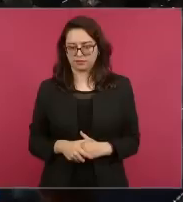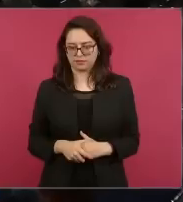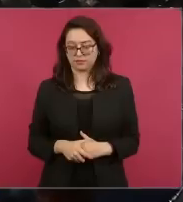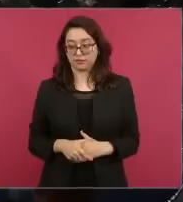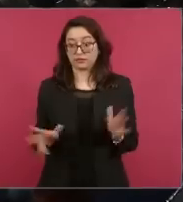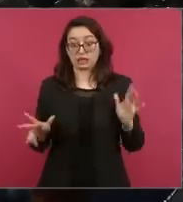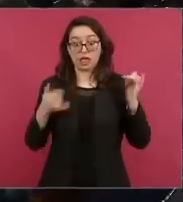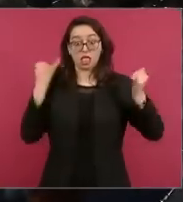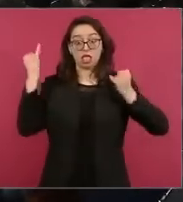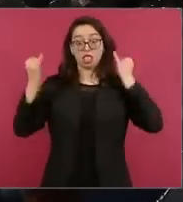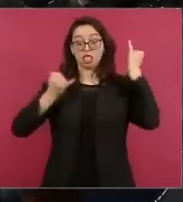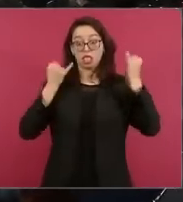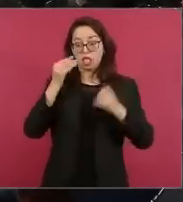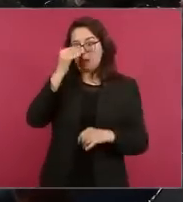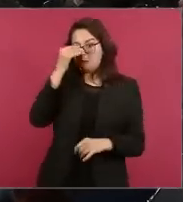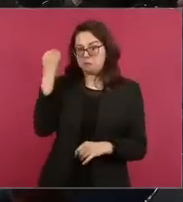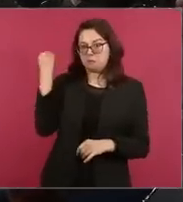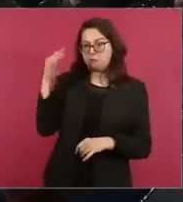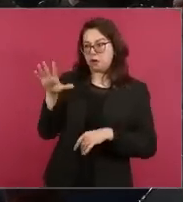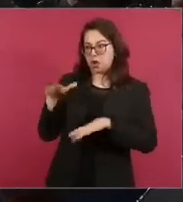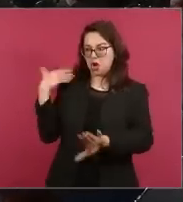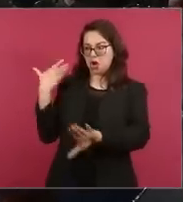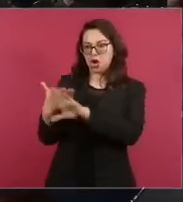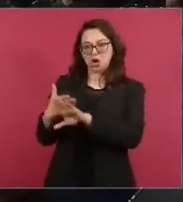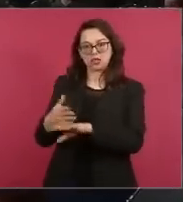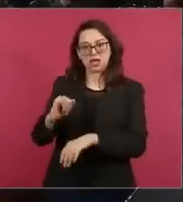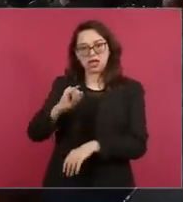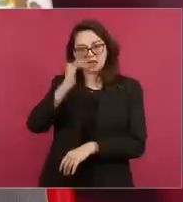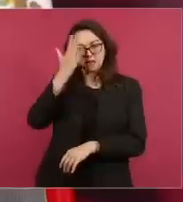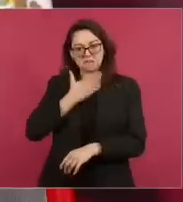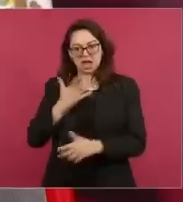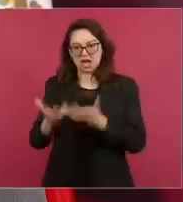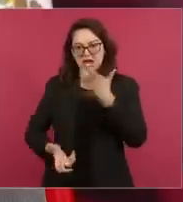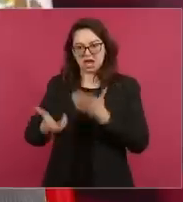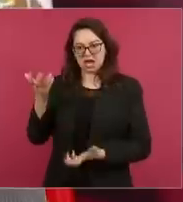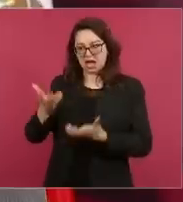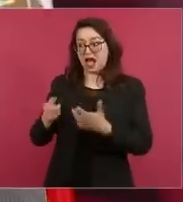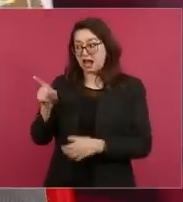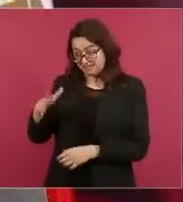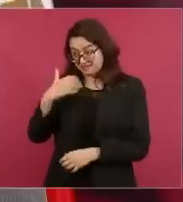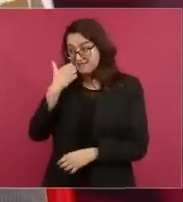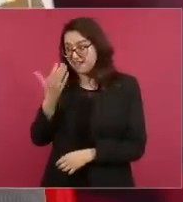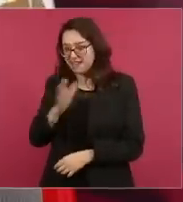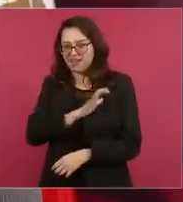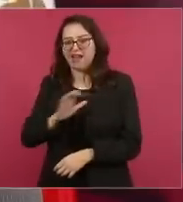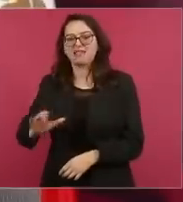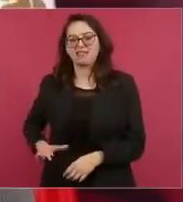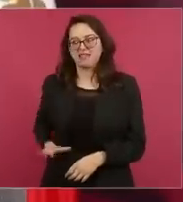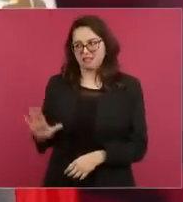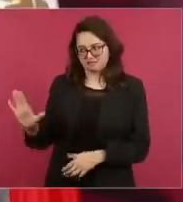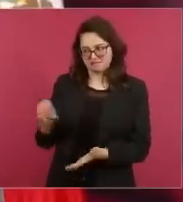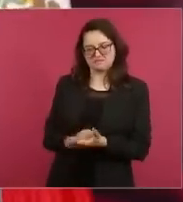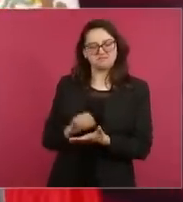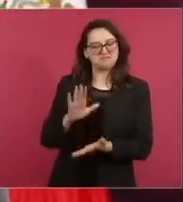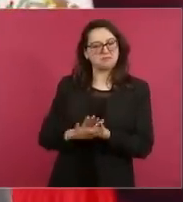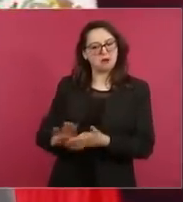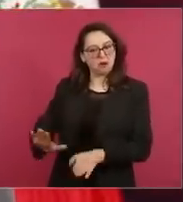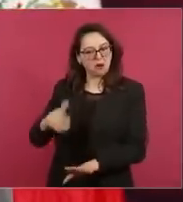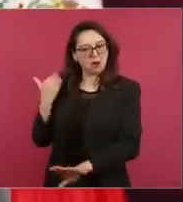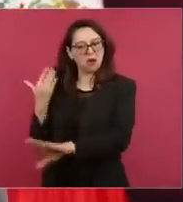para perjudicar a posibles adversarios o